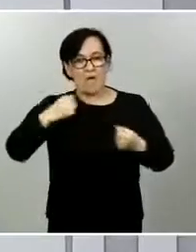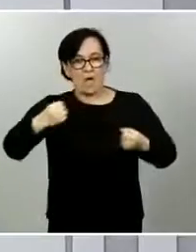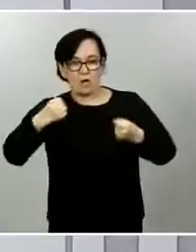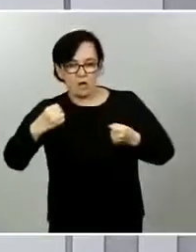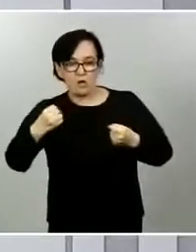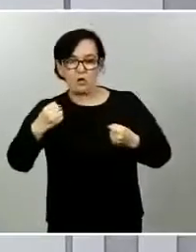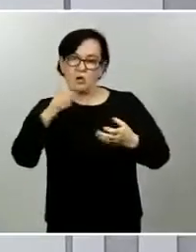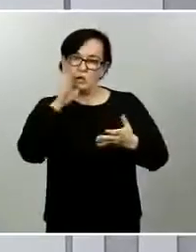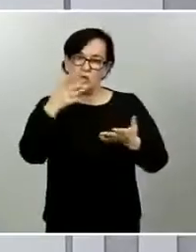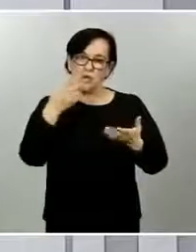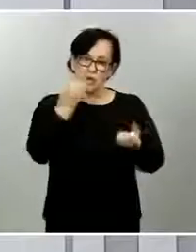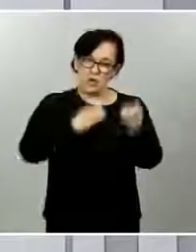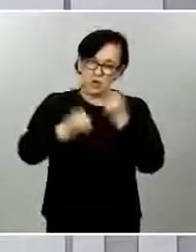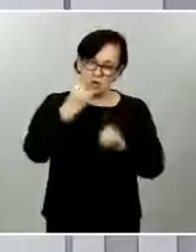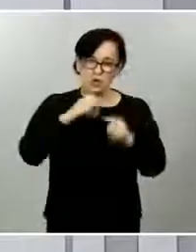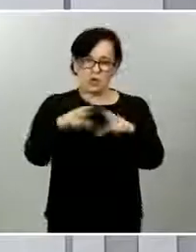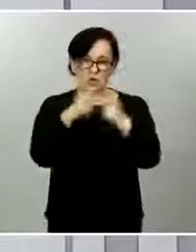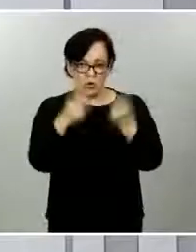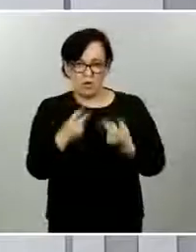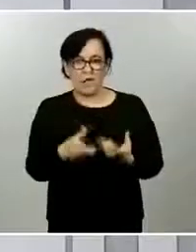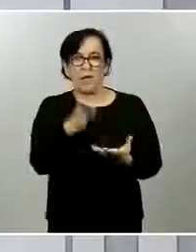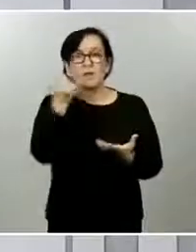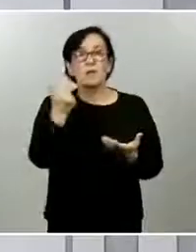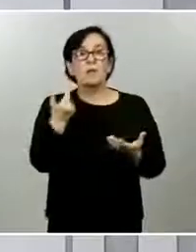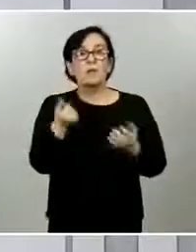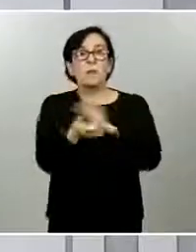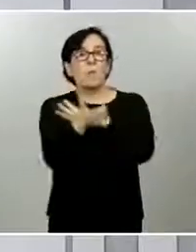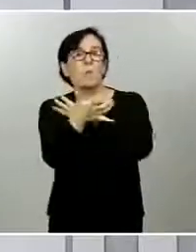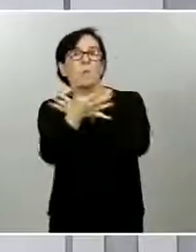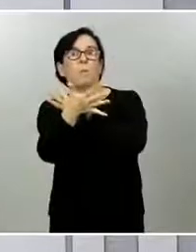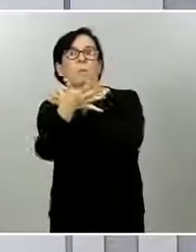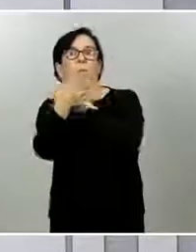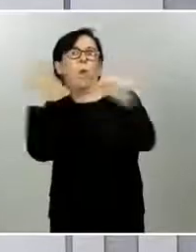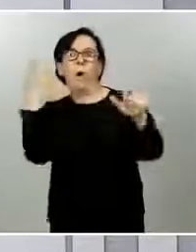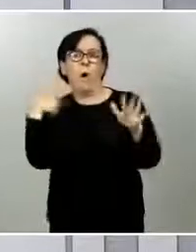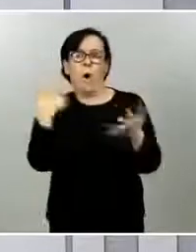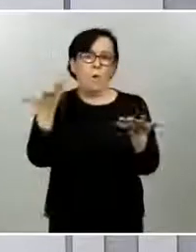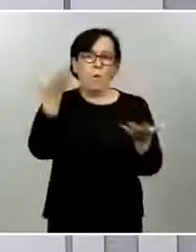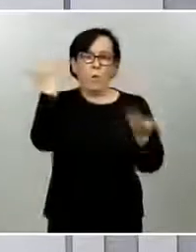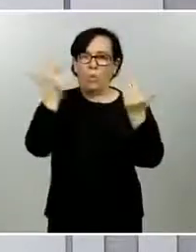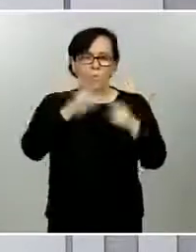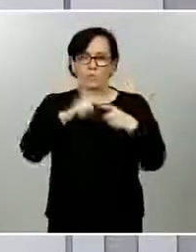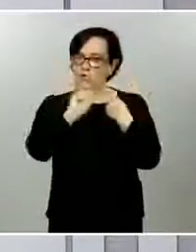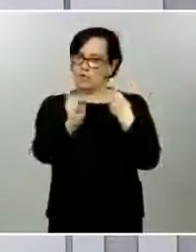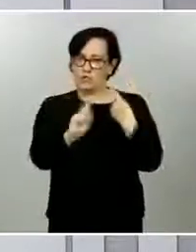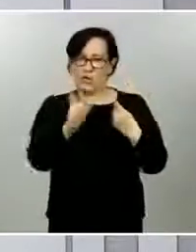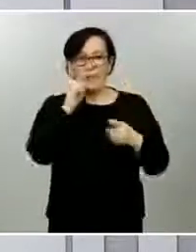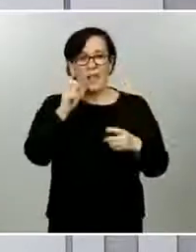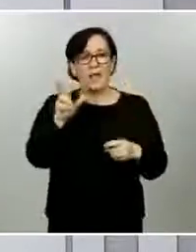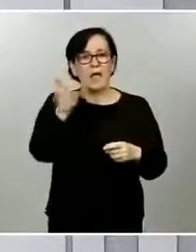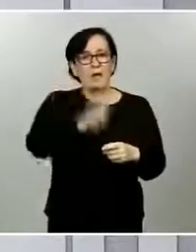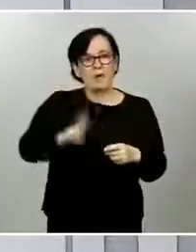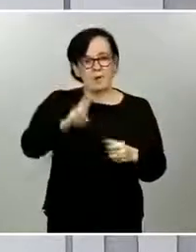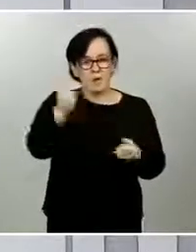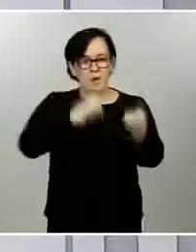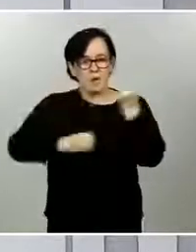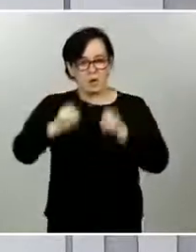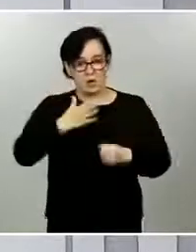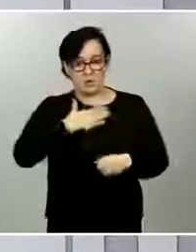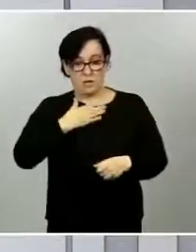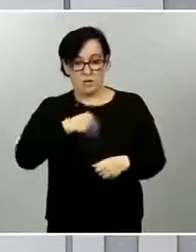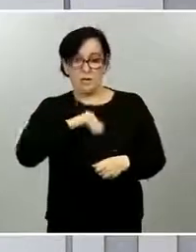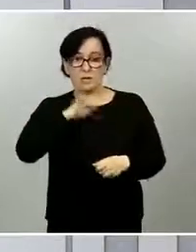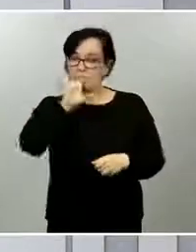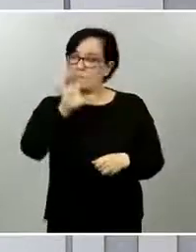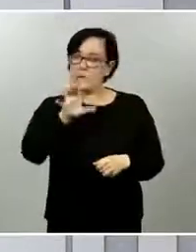ritmo nos puede costar muy caro, sobre todo en términos de vida humana, pero también desde el ámbito económico y social. No